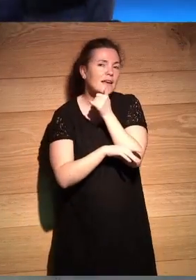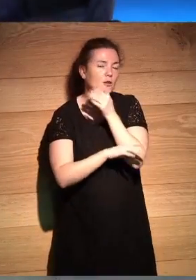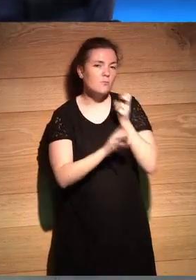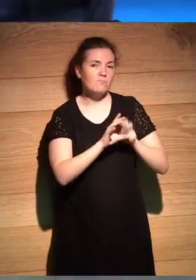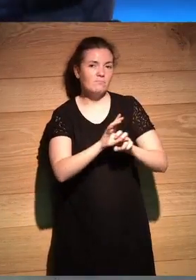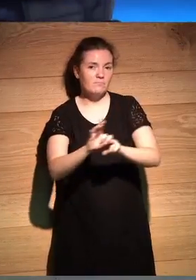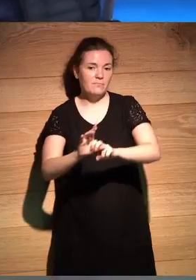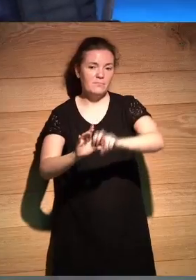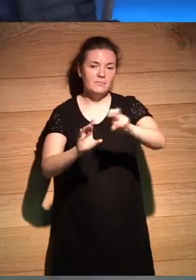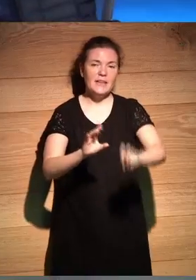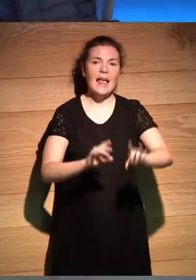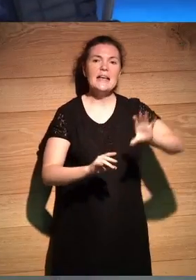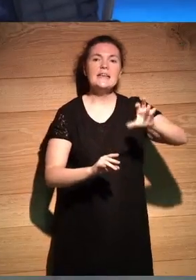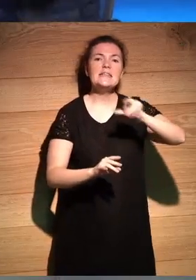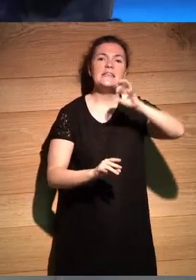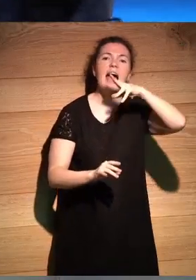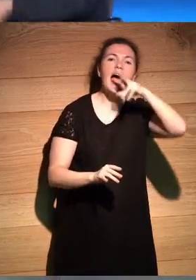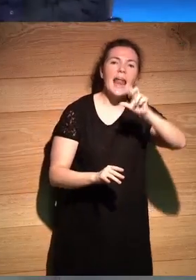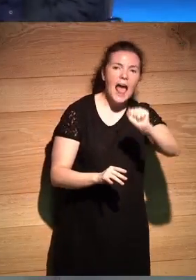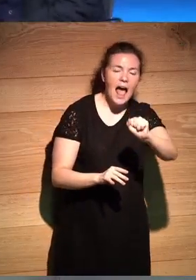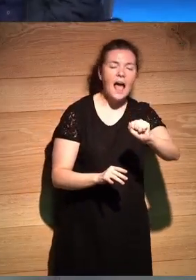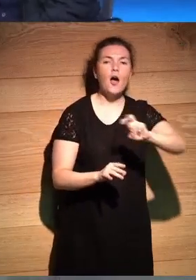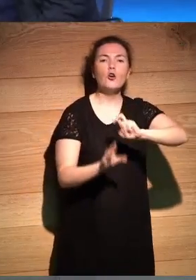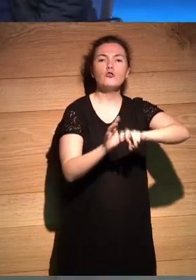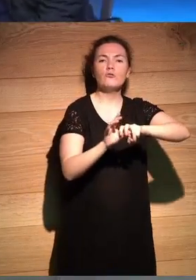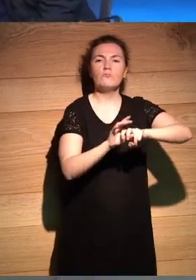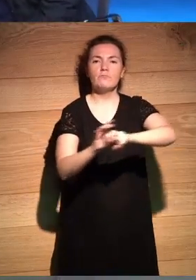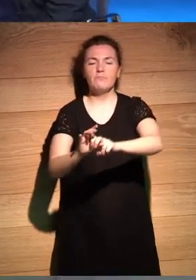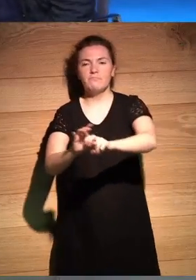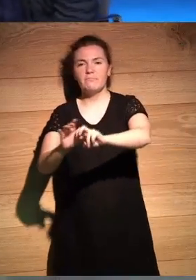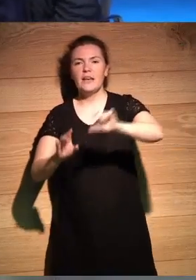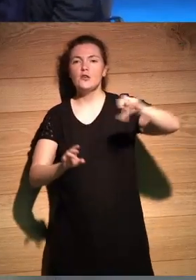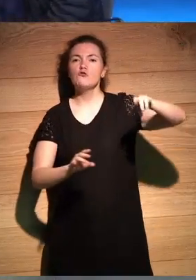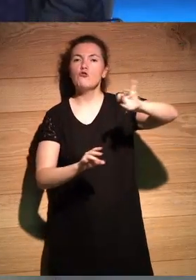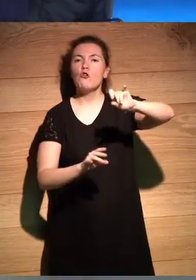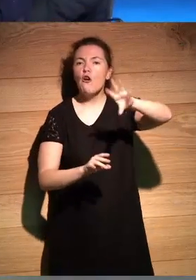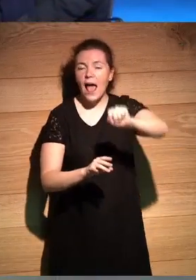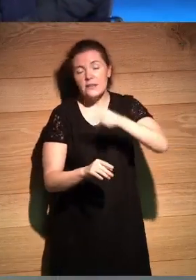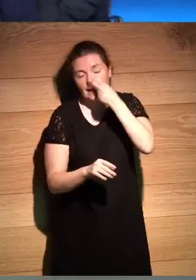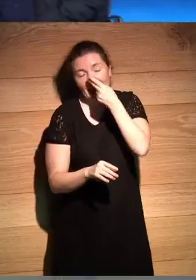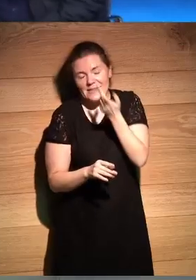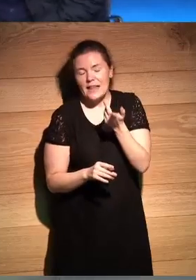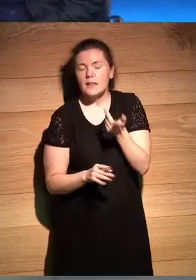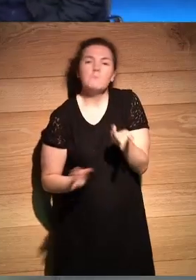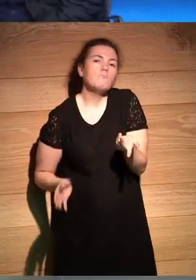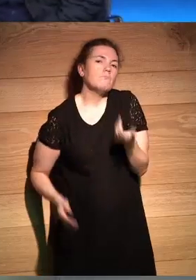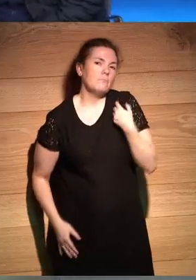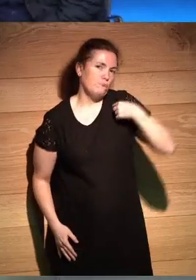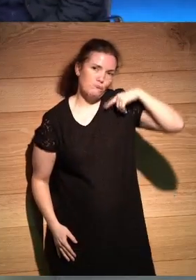próxima parada Sahara luego Sonora sería interesante eso ¿no? pero no lo sé qué sé yo